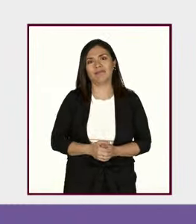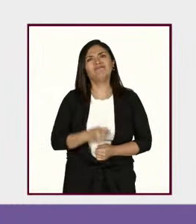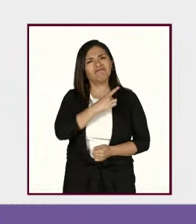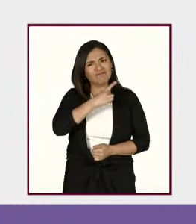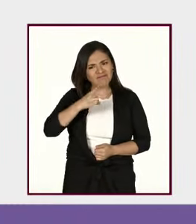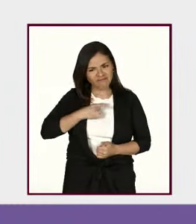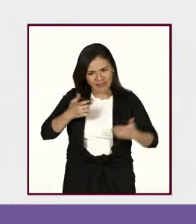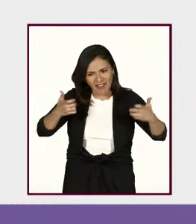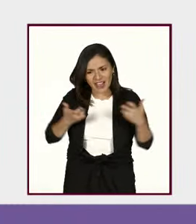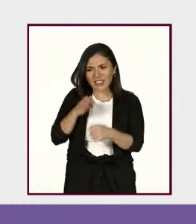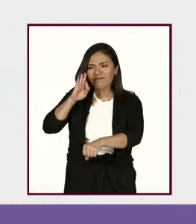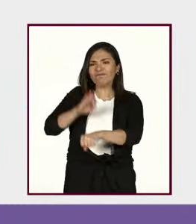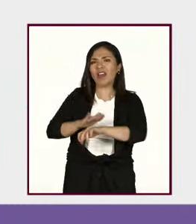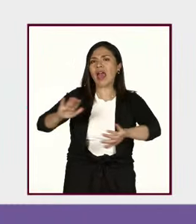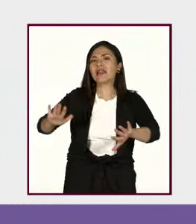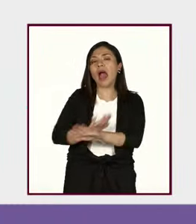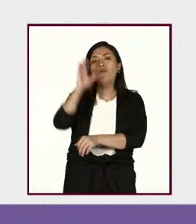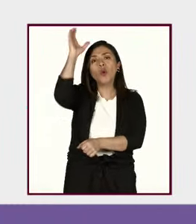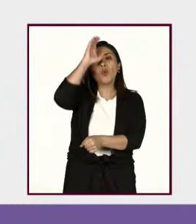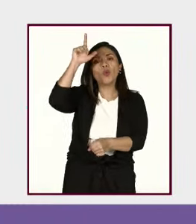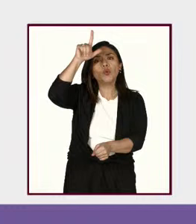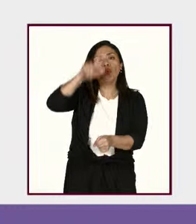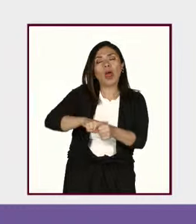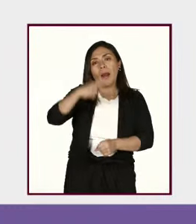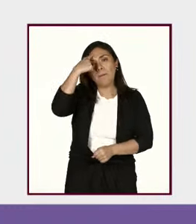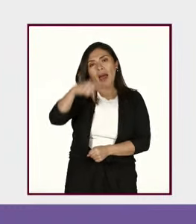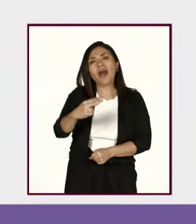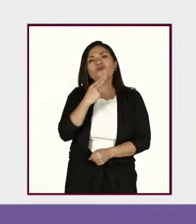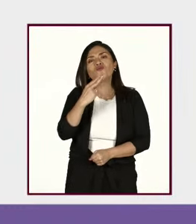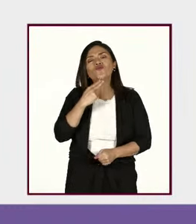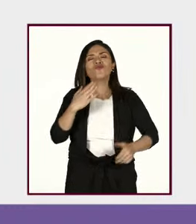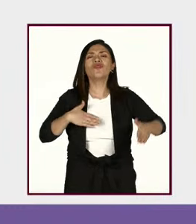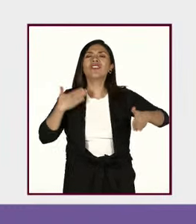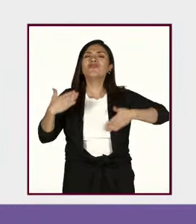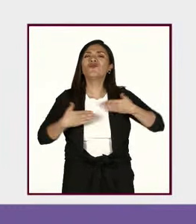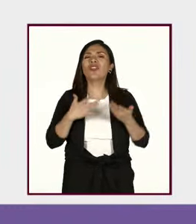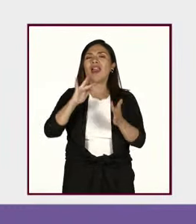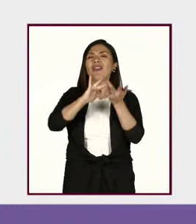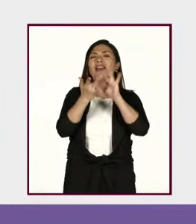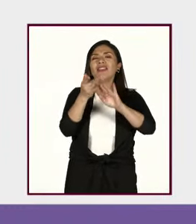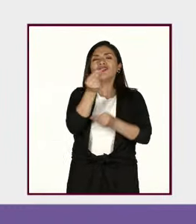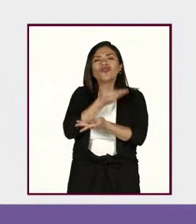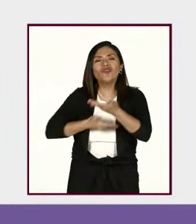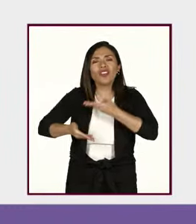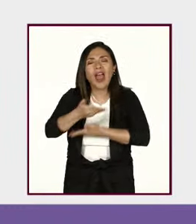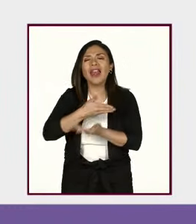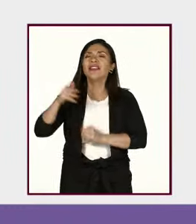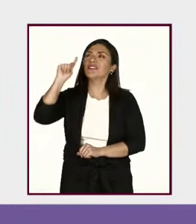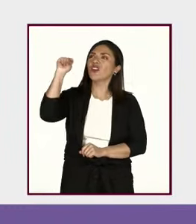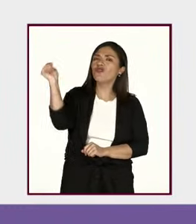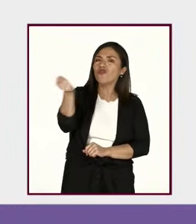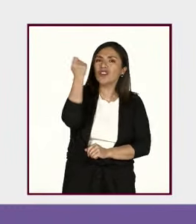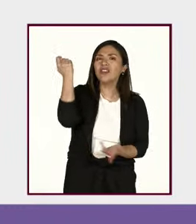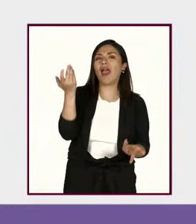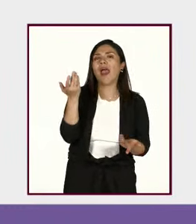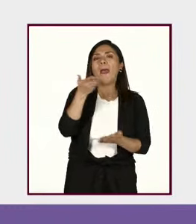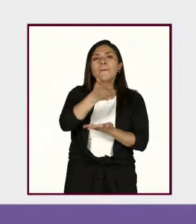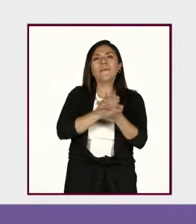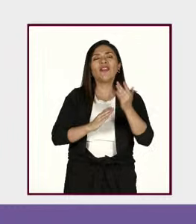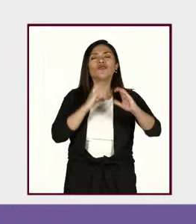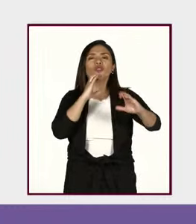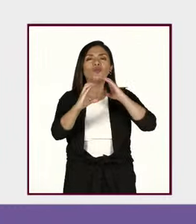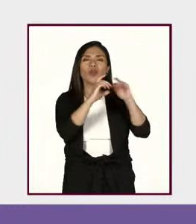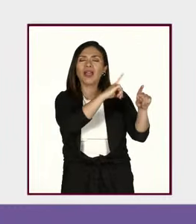apostar por el cambio cultural en el uso y disfrute de las redes sociales, de la tecnología y de los medios de